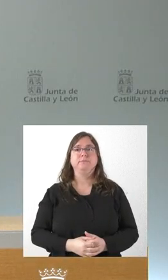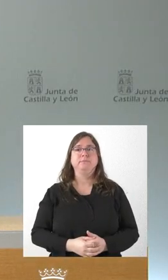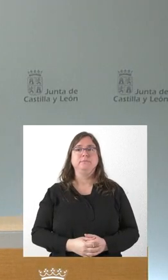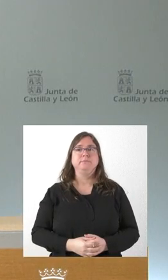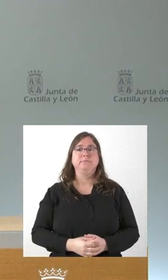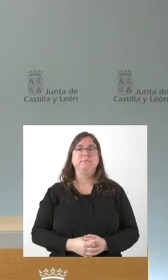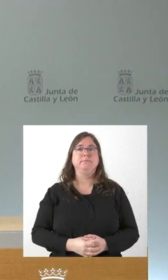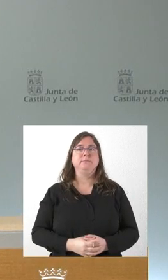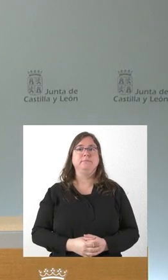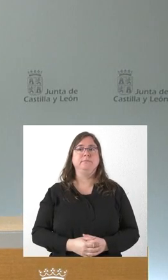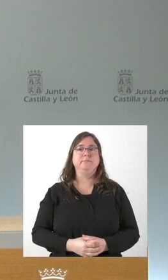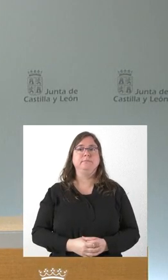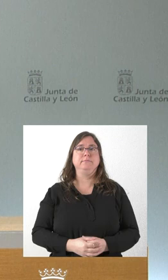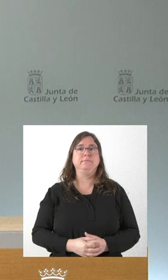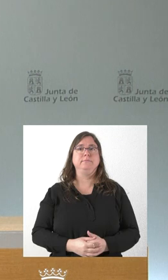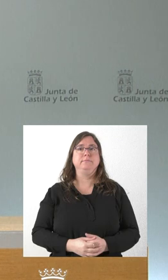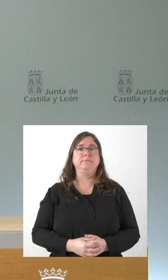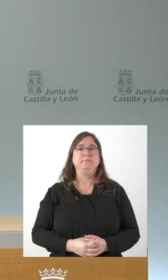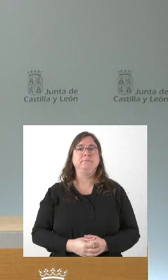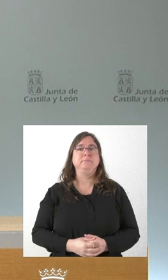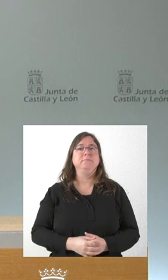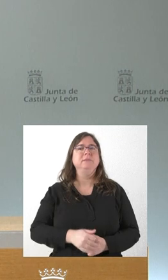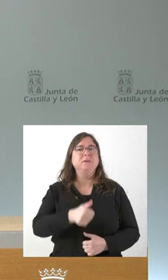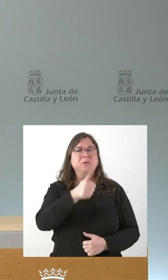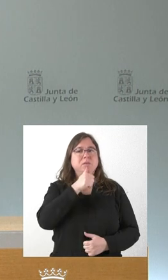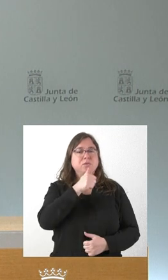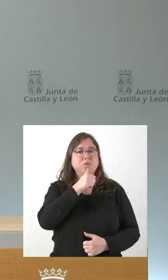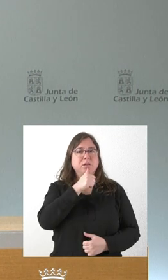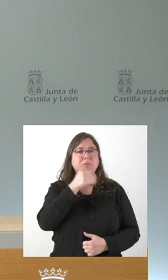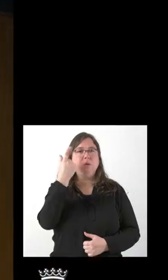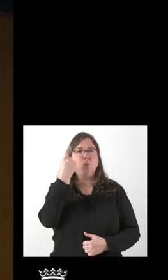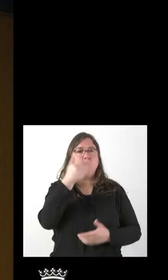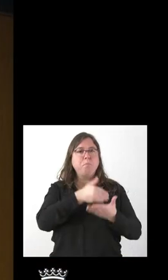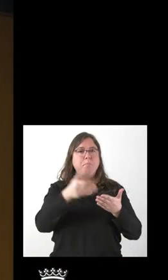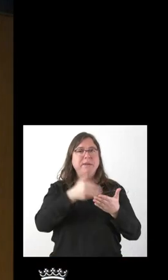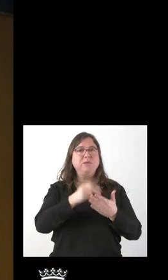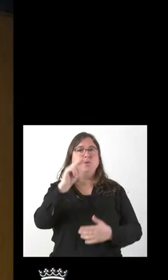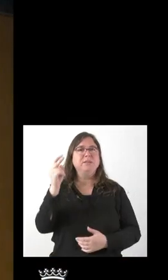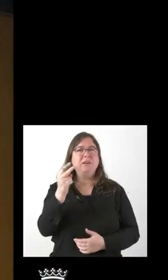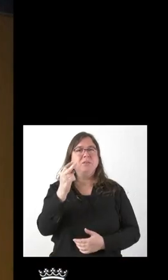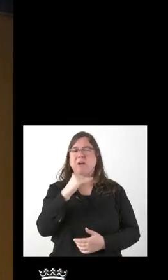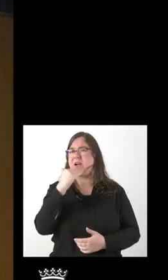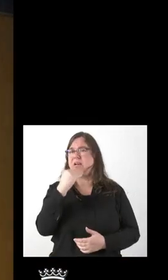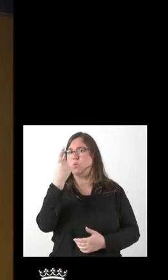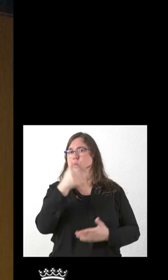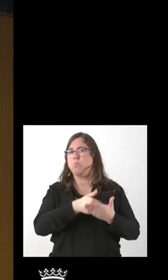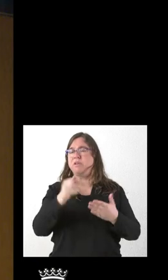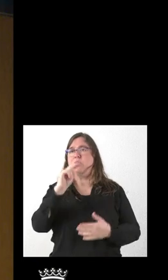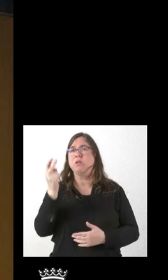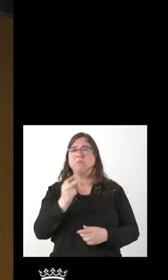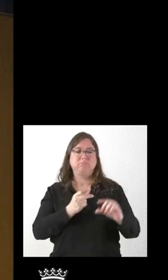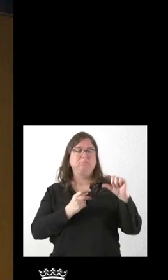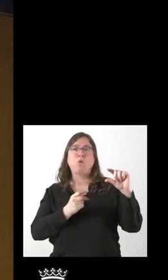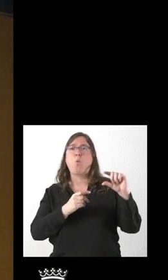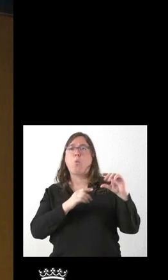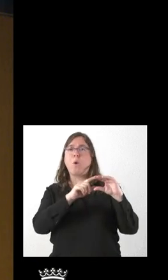El planteo es que la cuantía que se venía aportando era de un millón de euros o cerca y con esa cuantía, por